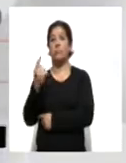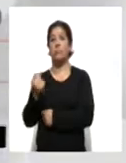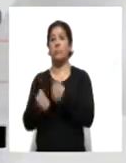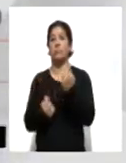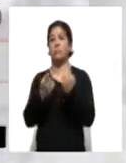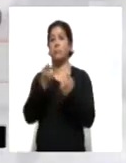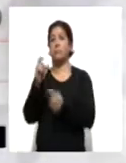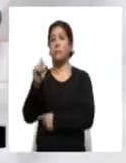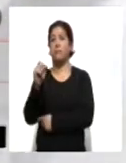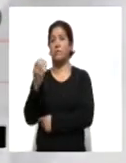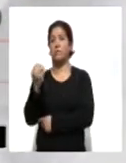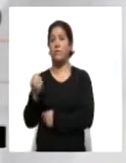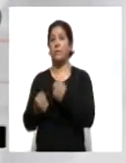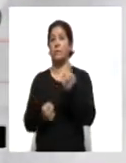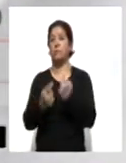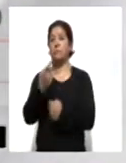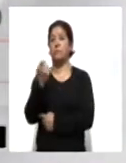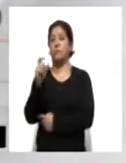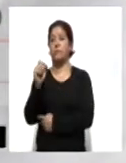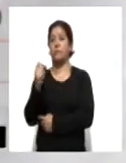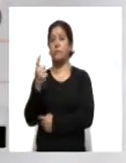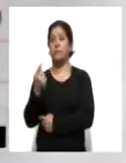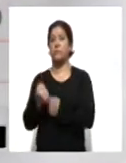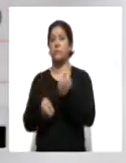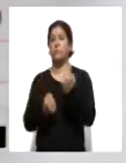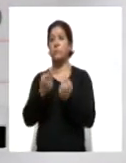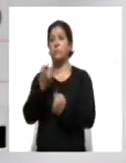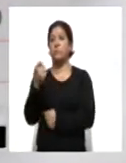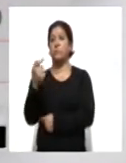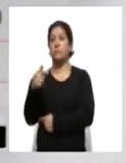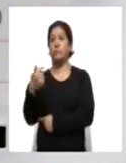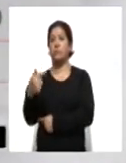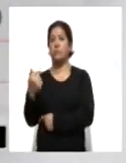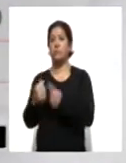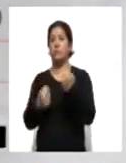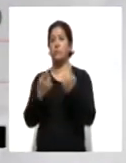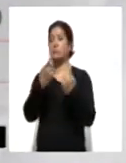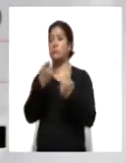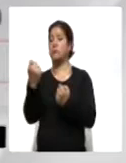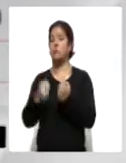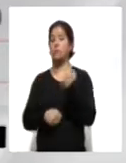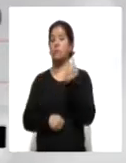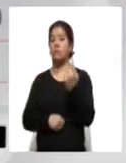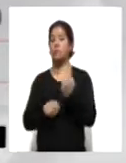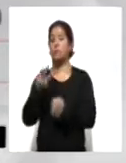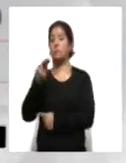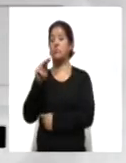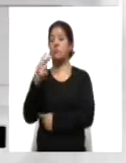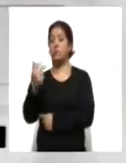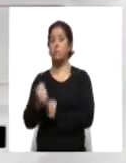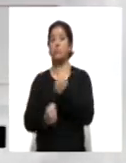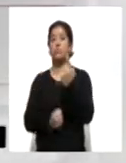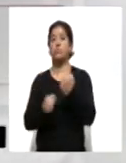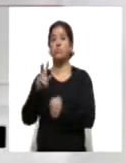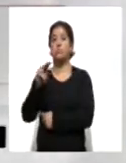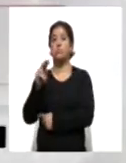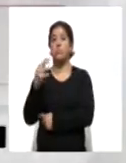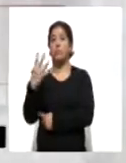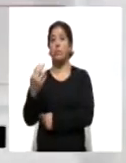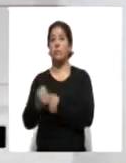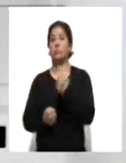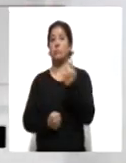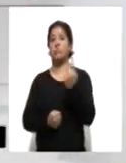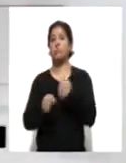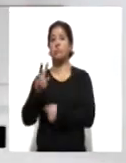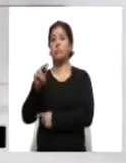Amahac 121, Tlaltelulco 112, Tepetitla 100, Xaltocan 88, Tenancingo 84, Tetlatlauca